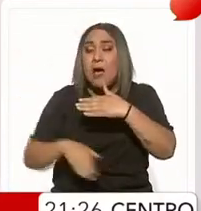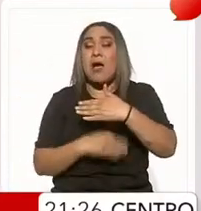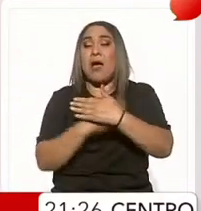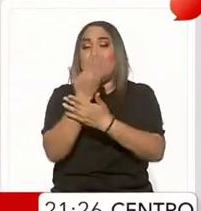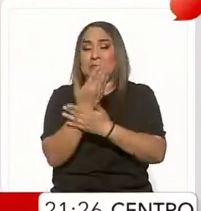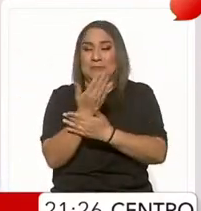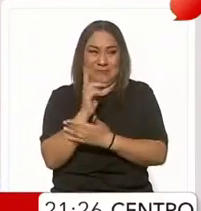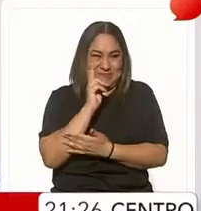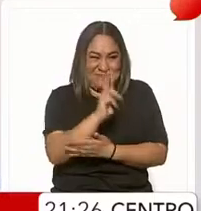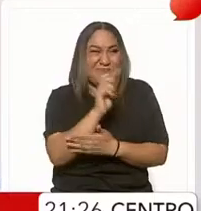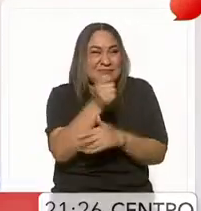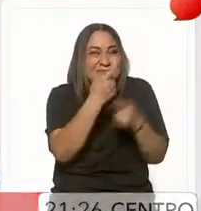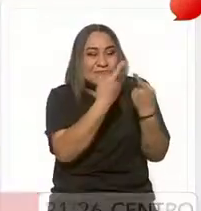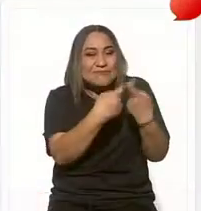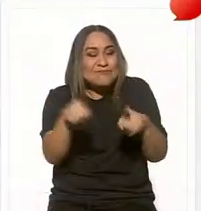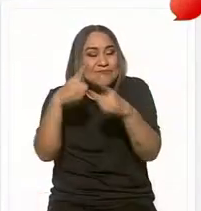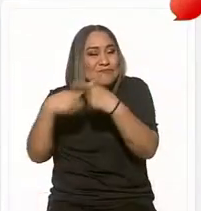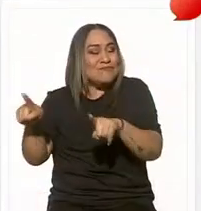Divergencias.